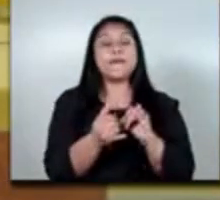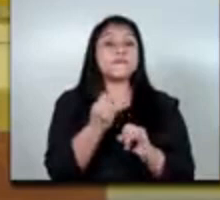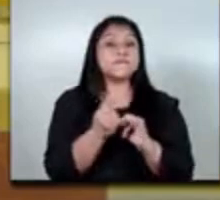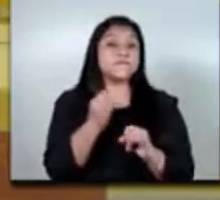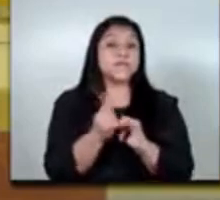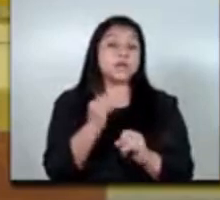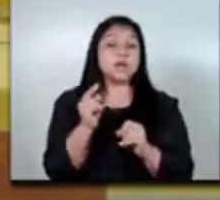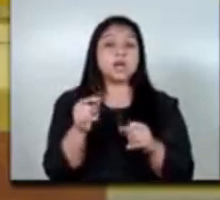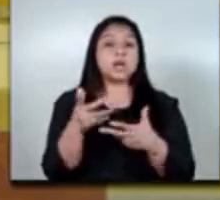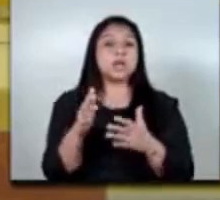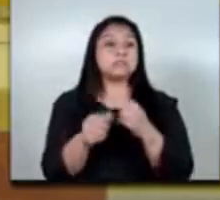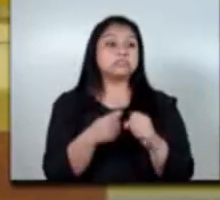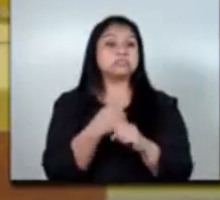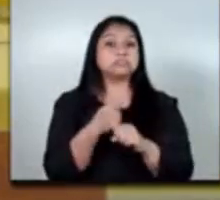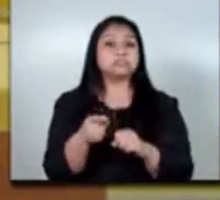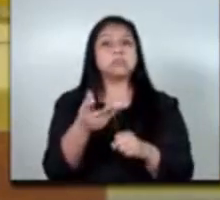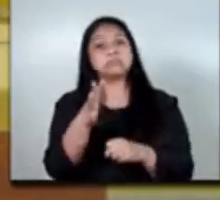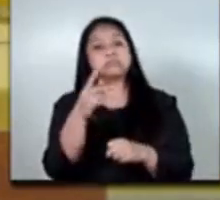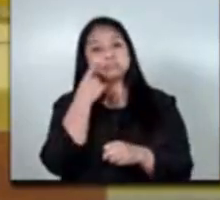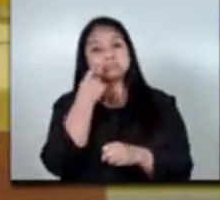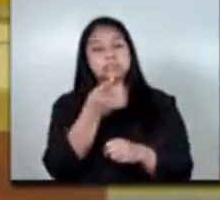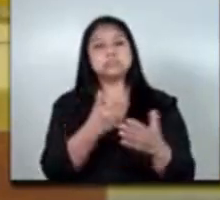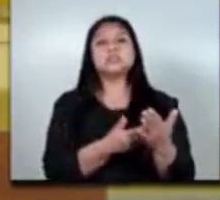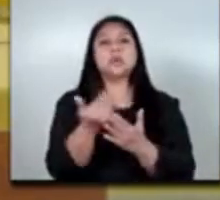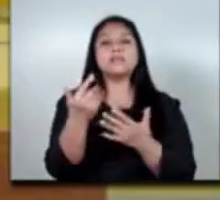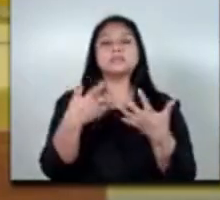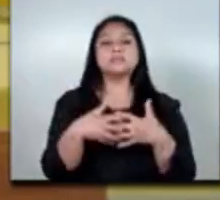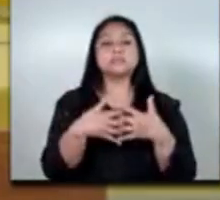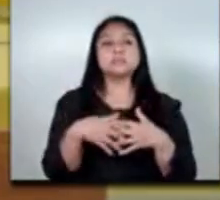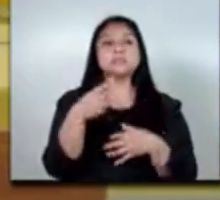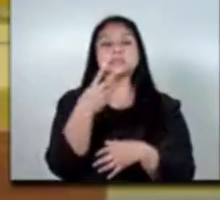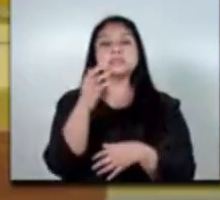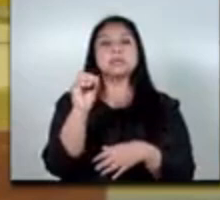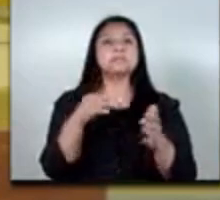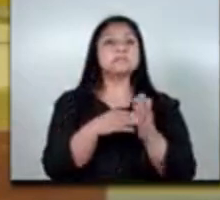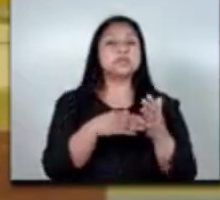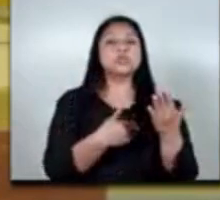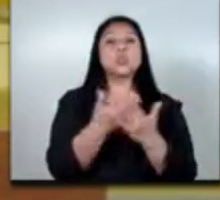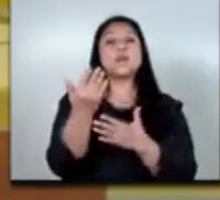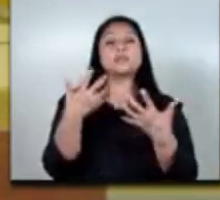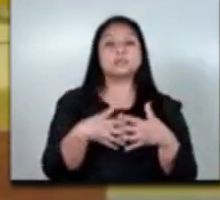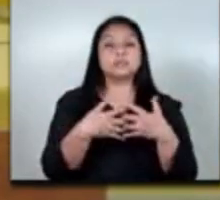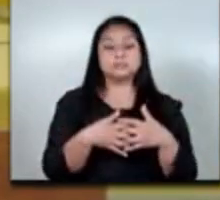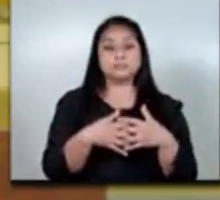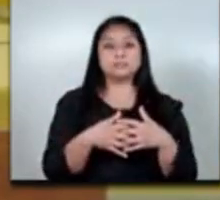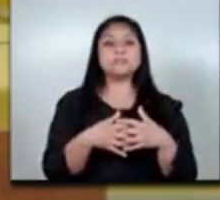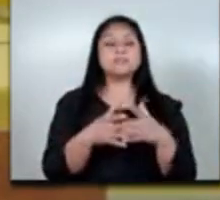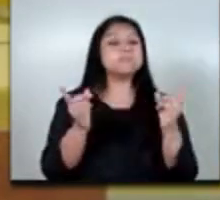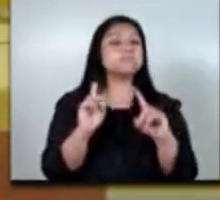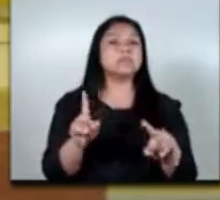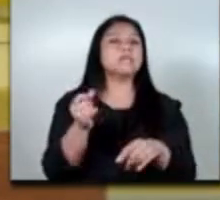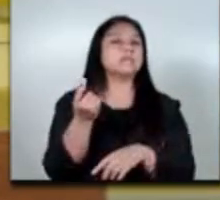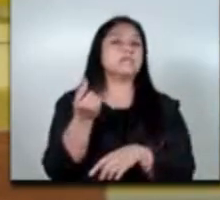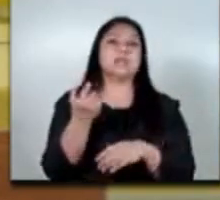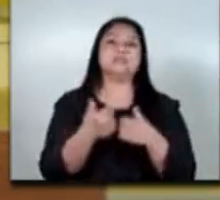calculamos que habremos generado con nuevas empresas un poco más de 30 mil nuevos empleos pero todavía se falta